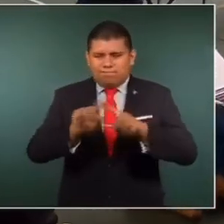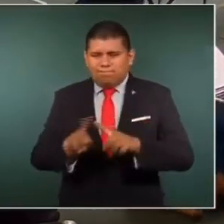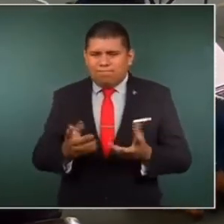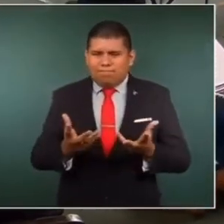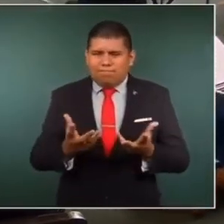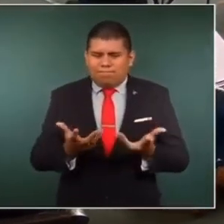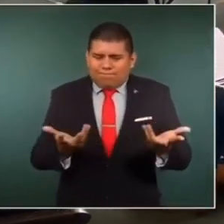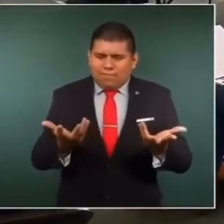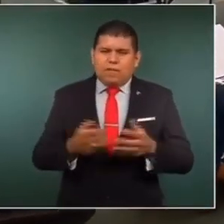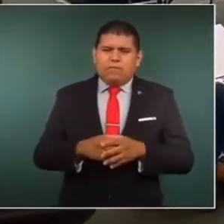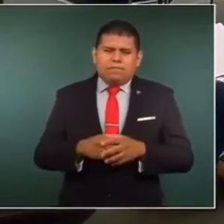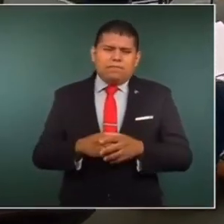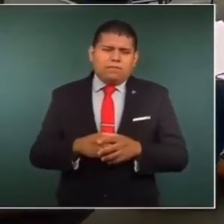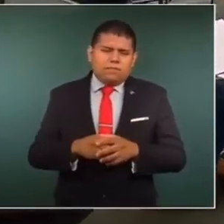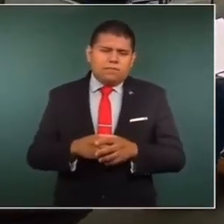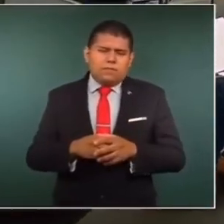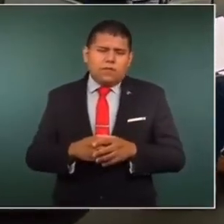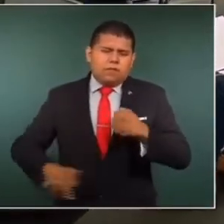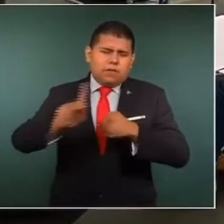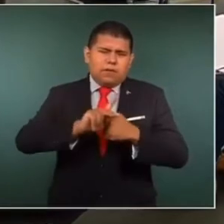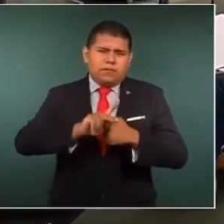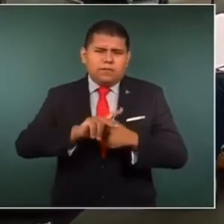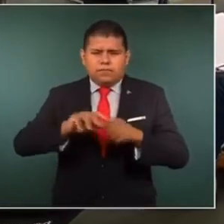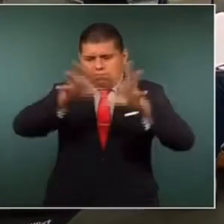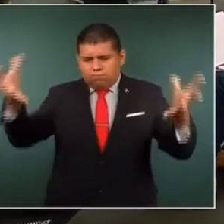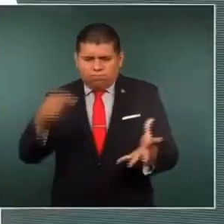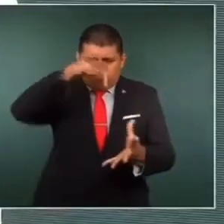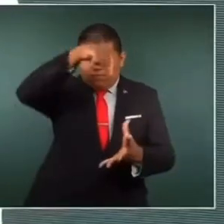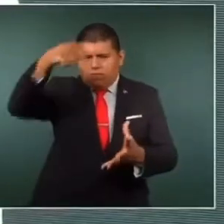como pasa en cualquier país del mundo.